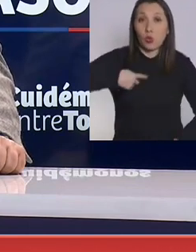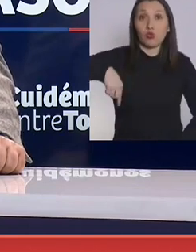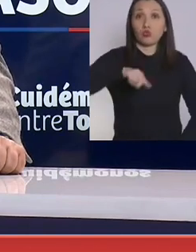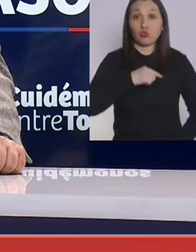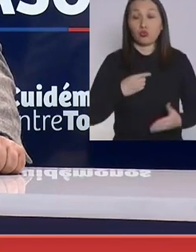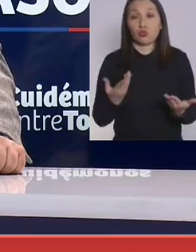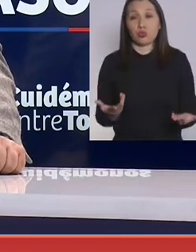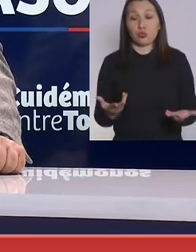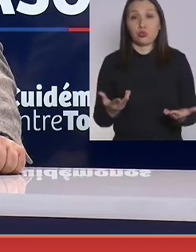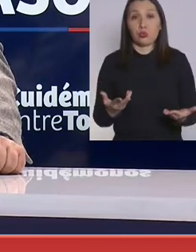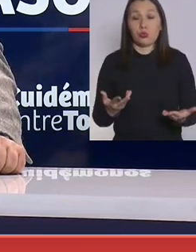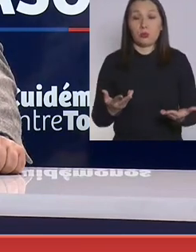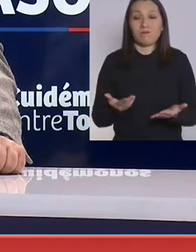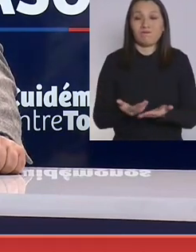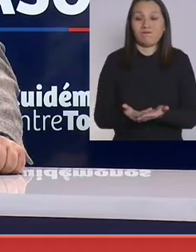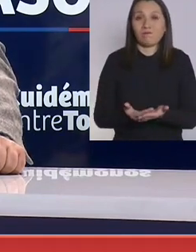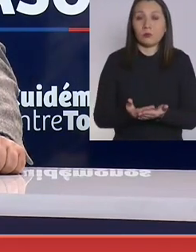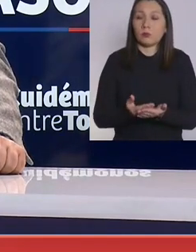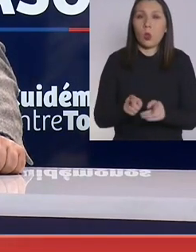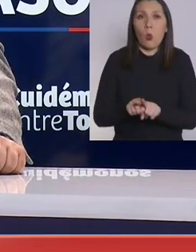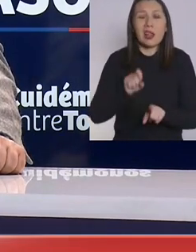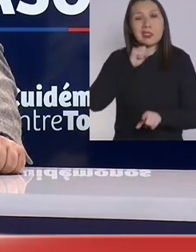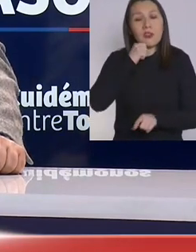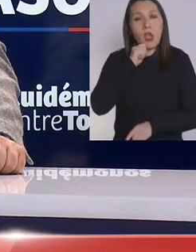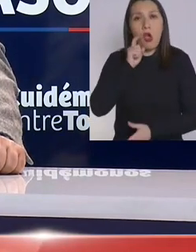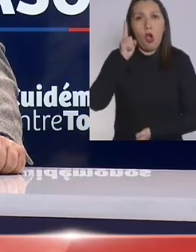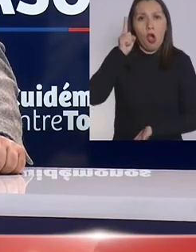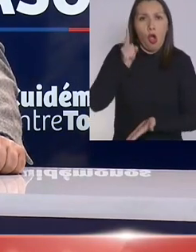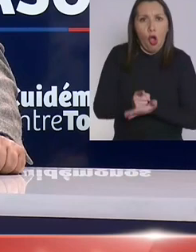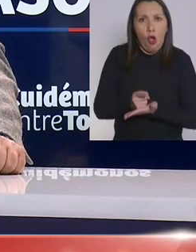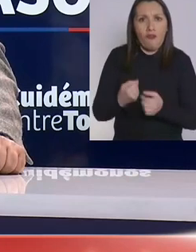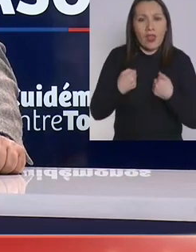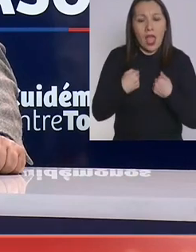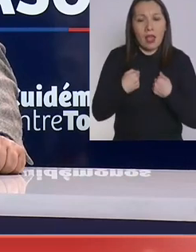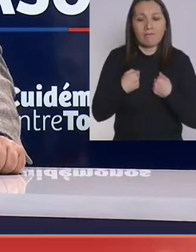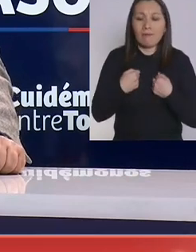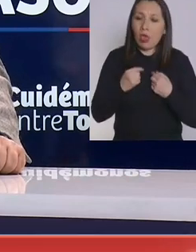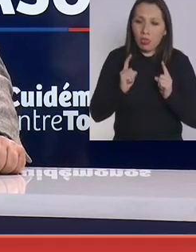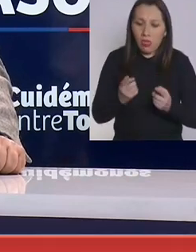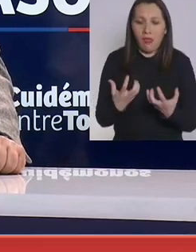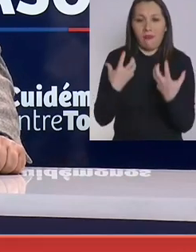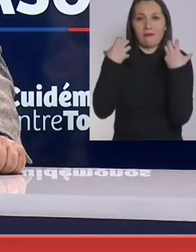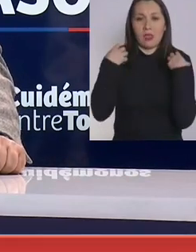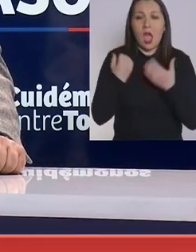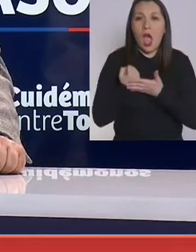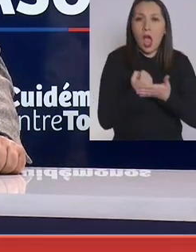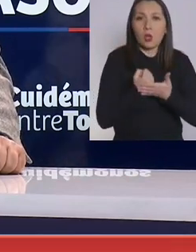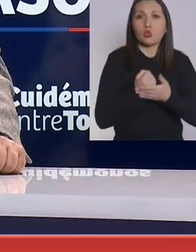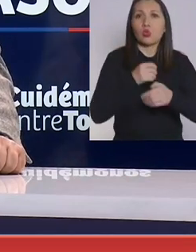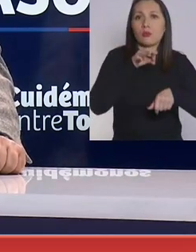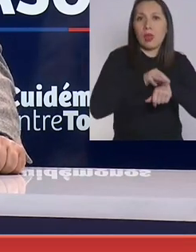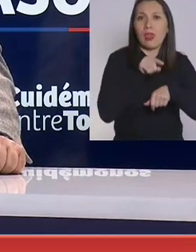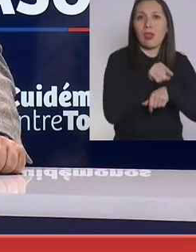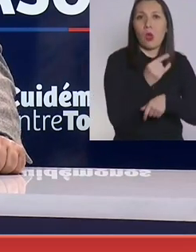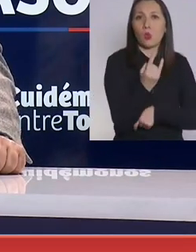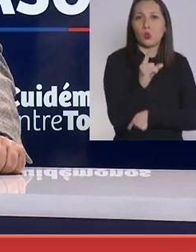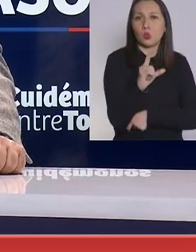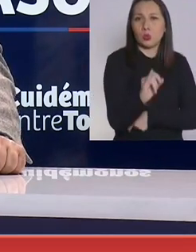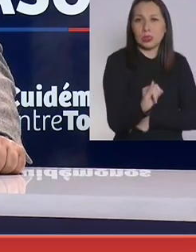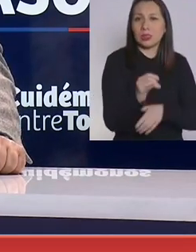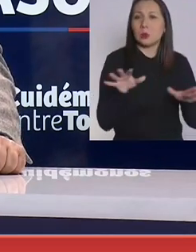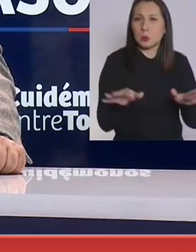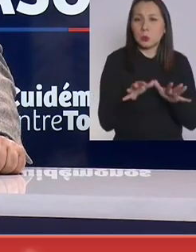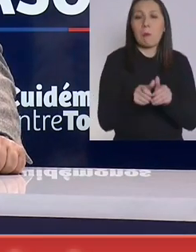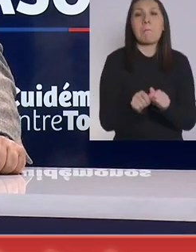en la obligación y en el deber de cooperar junto con los colegas intensivistas en el